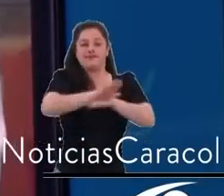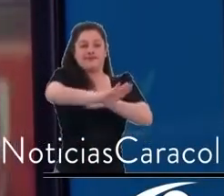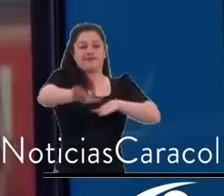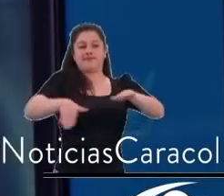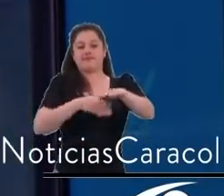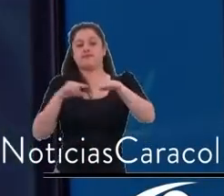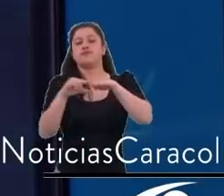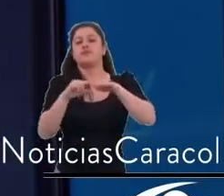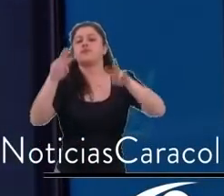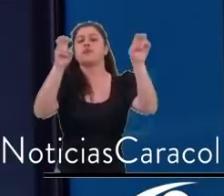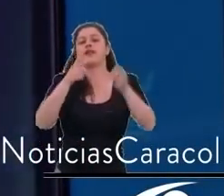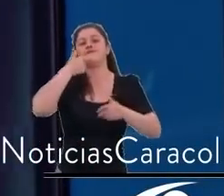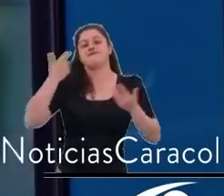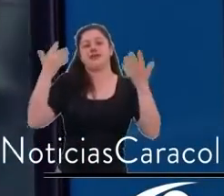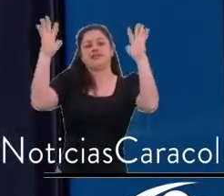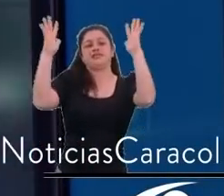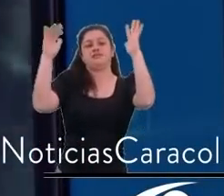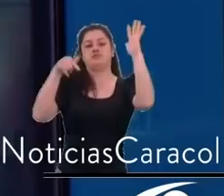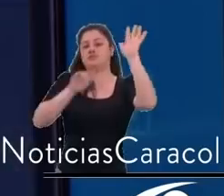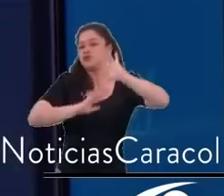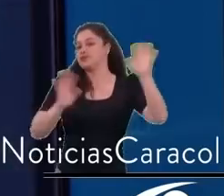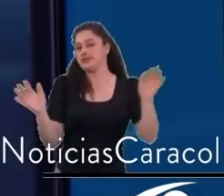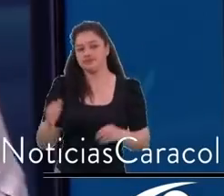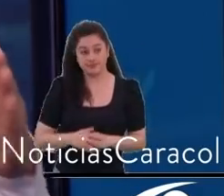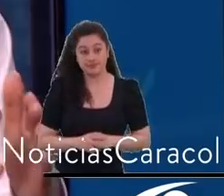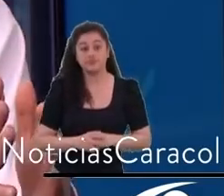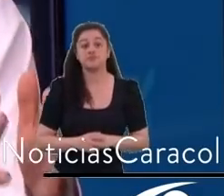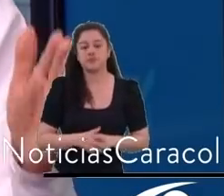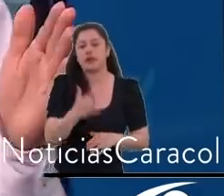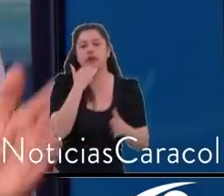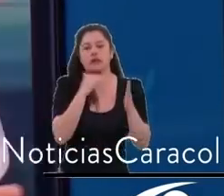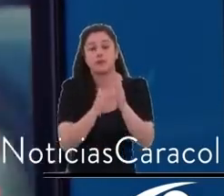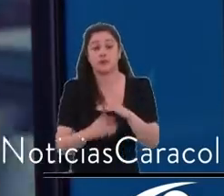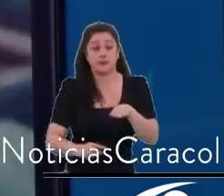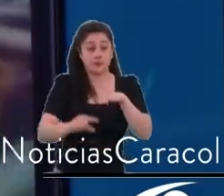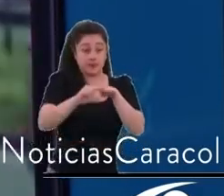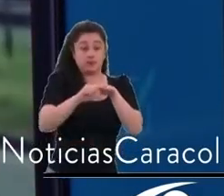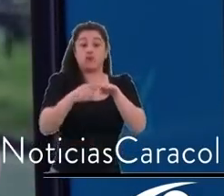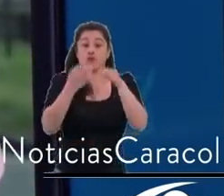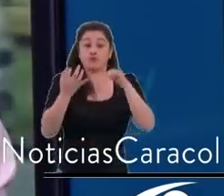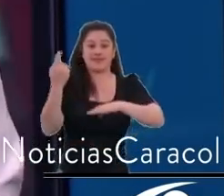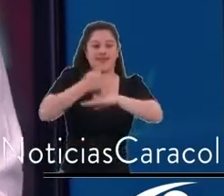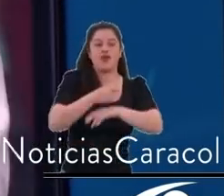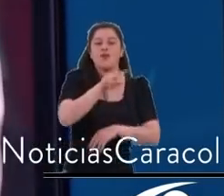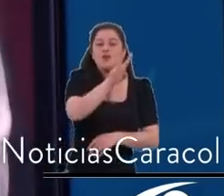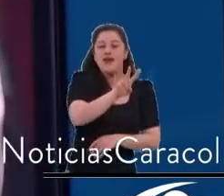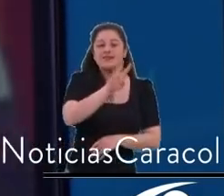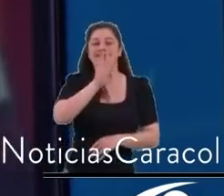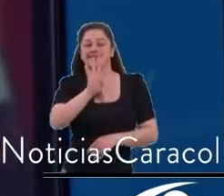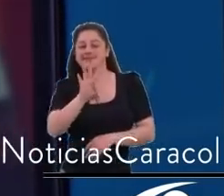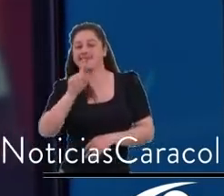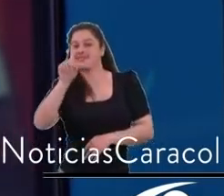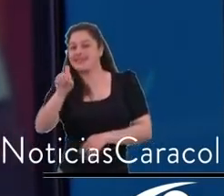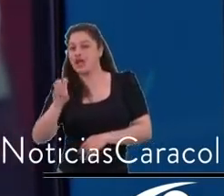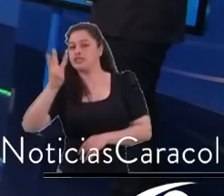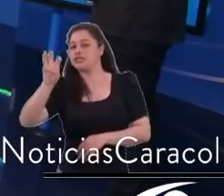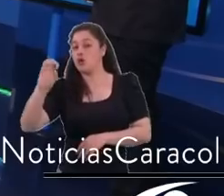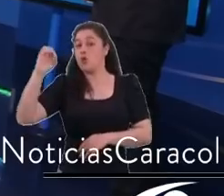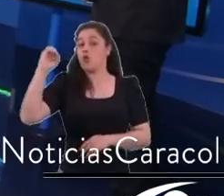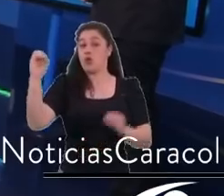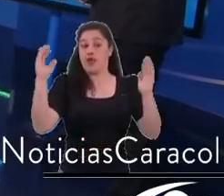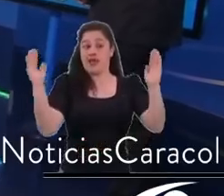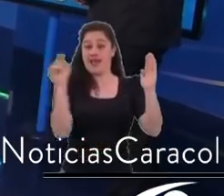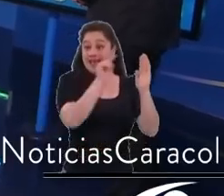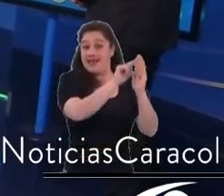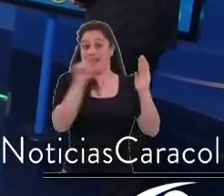Los carros que tienen su placa par van a entrar entre las 12 del día y las 4 de la tarde y los que tienen la placa impar van a entrar entre